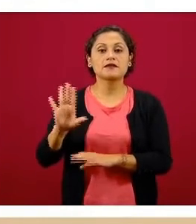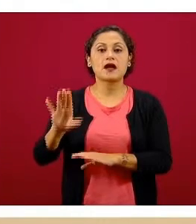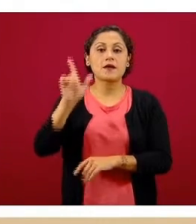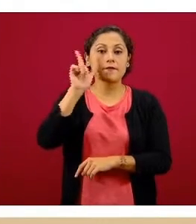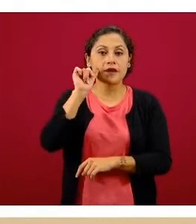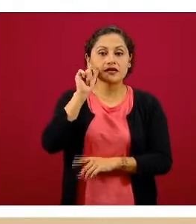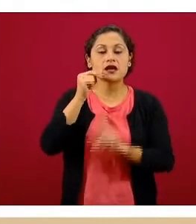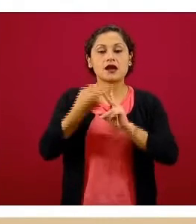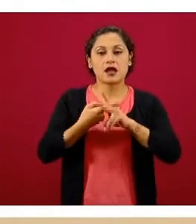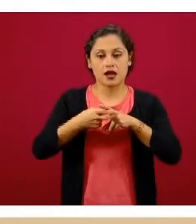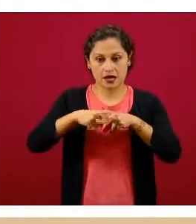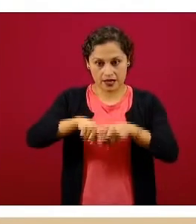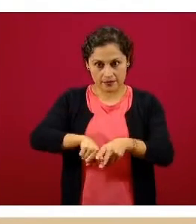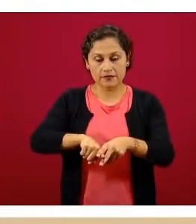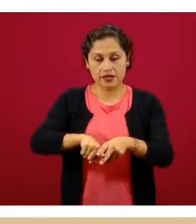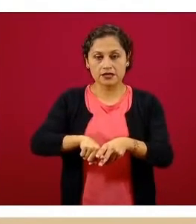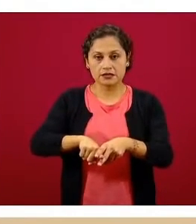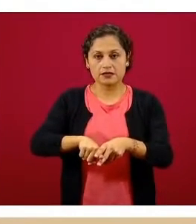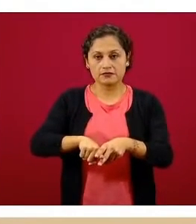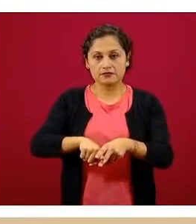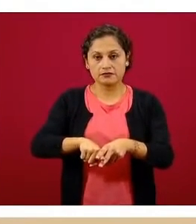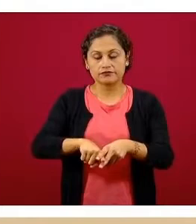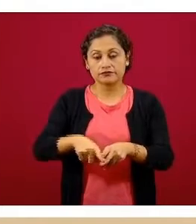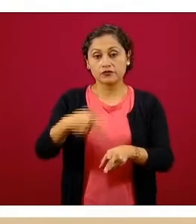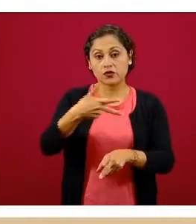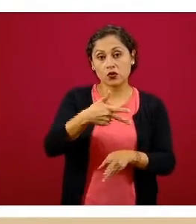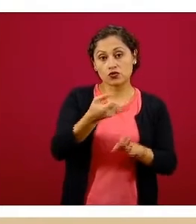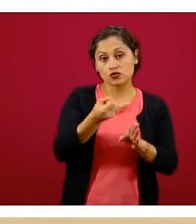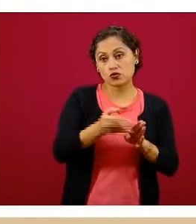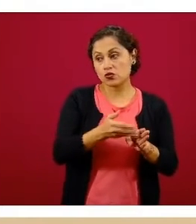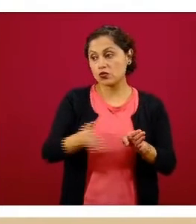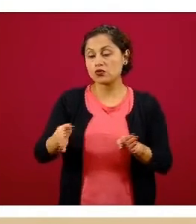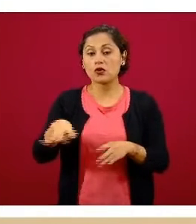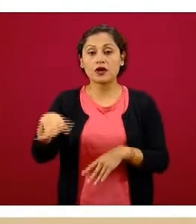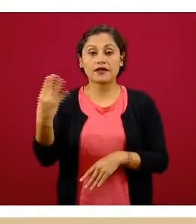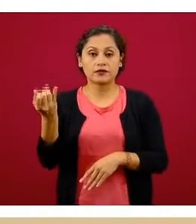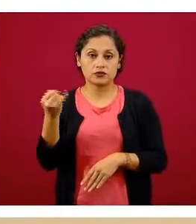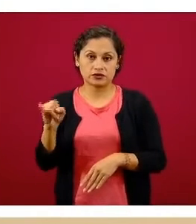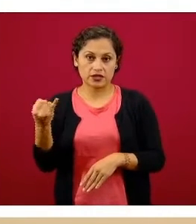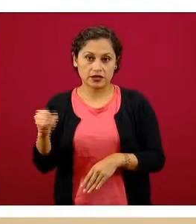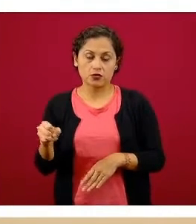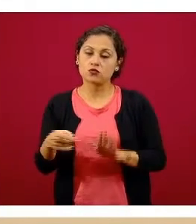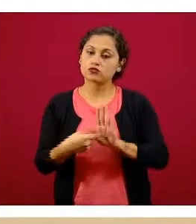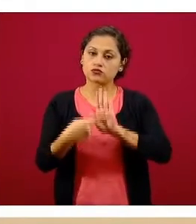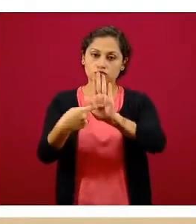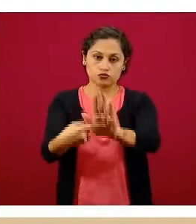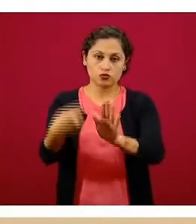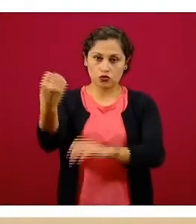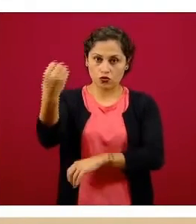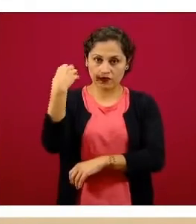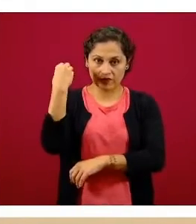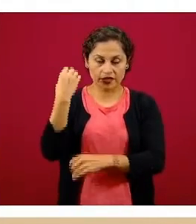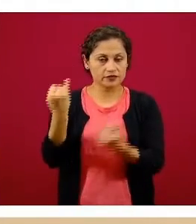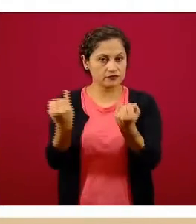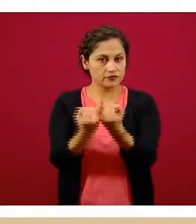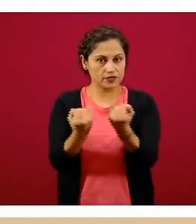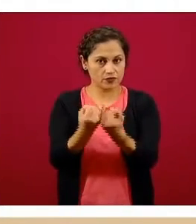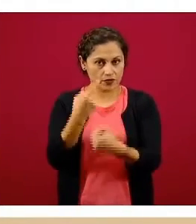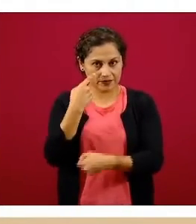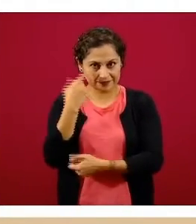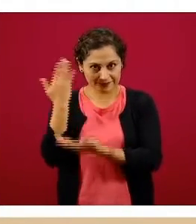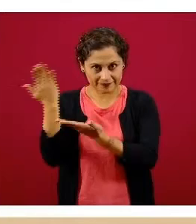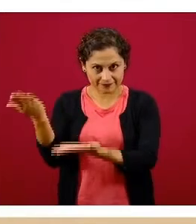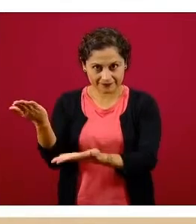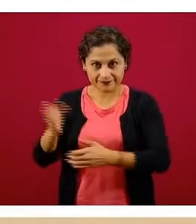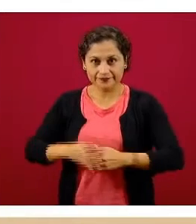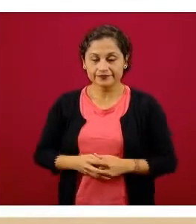de mañana, desde el 8 hasta el 14 de junio, es decir, desde mañana y hasta el próximo domingo. Y como pueden ustedes ver,